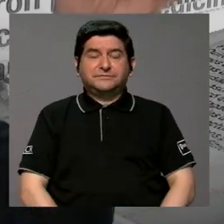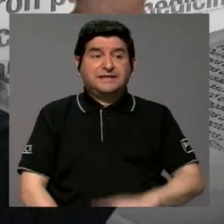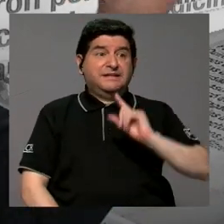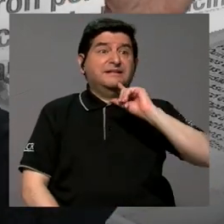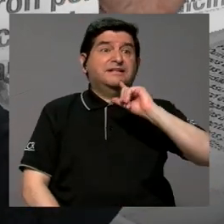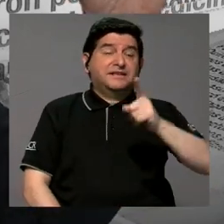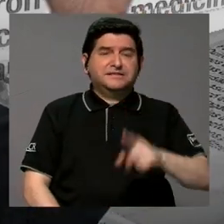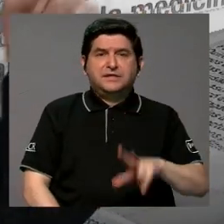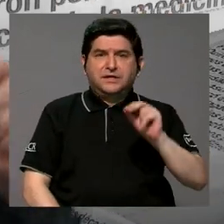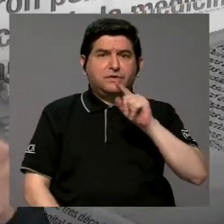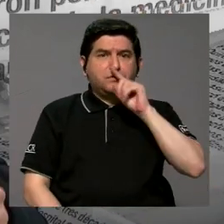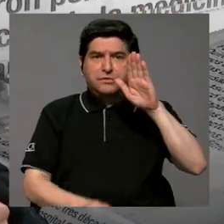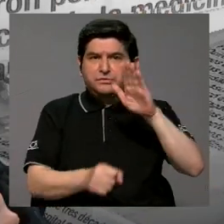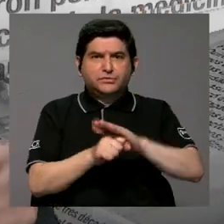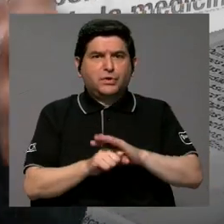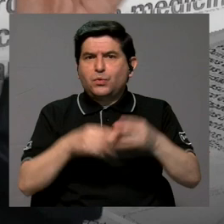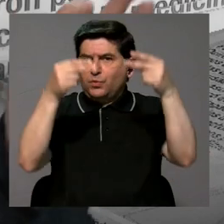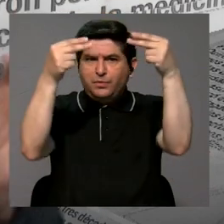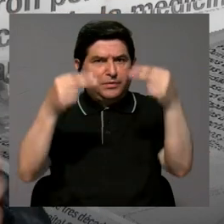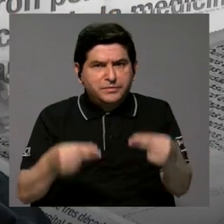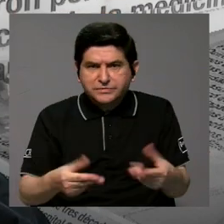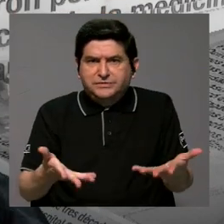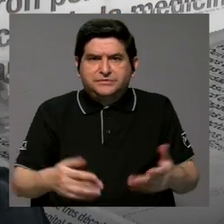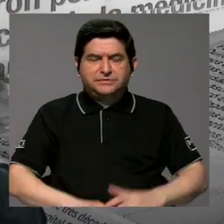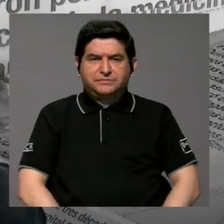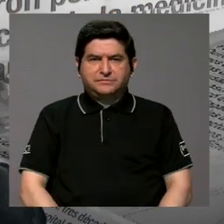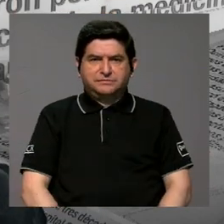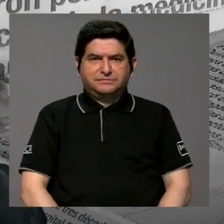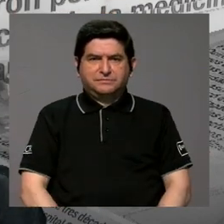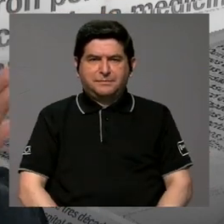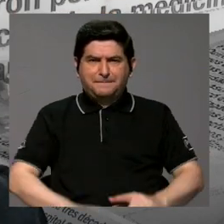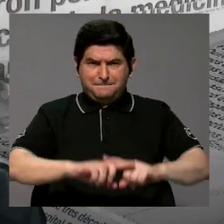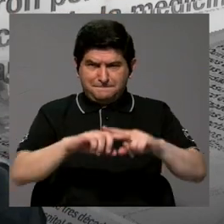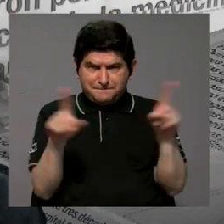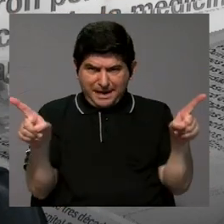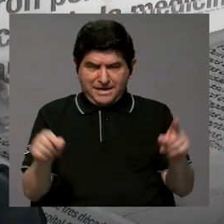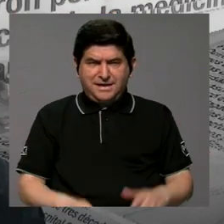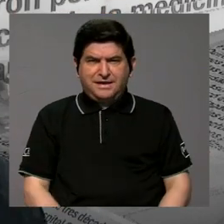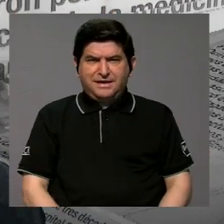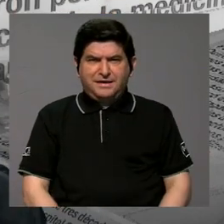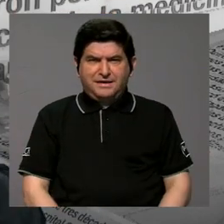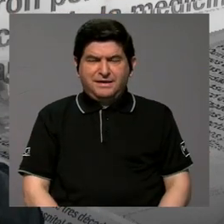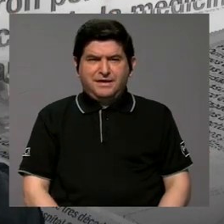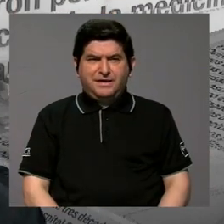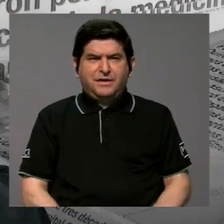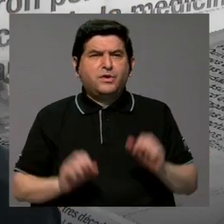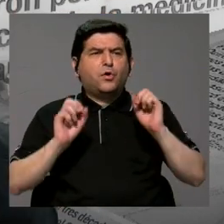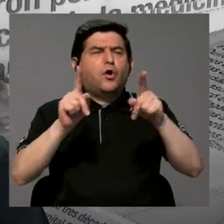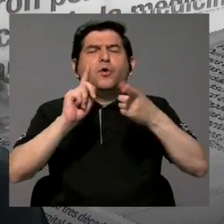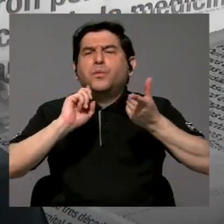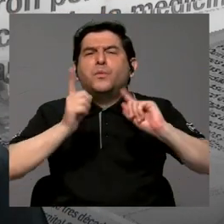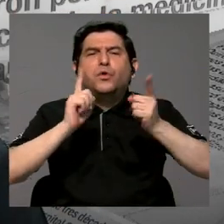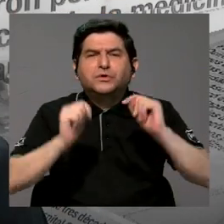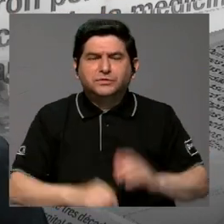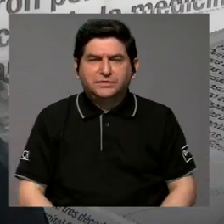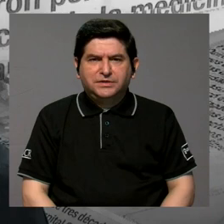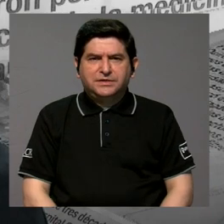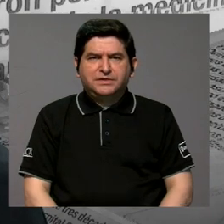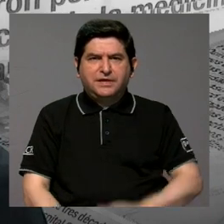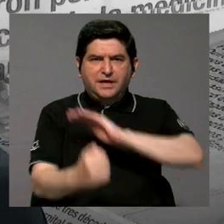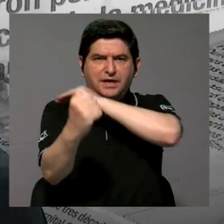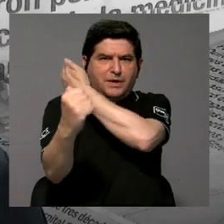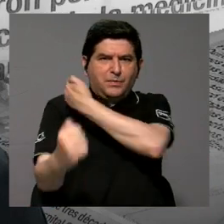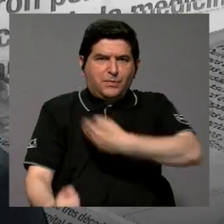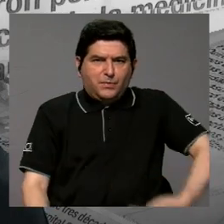se dice que no se alcanza el presupuesto, etcétera, pero ¿qué posibilidades existen de que el